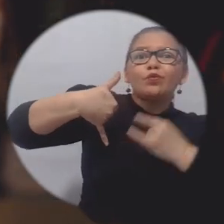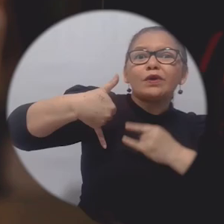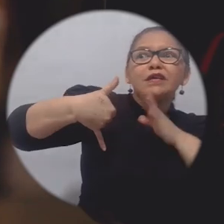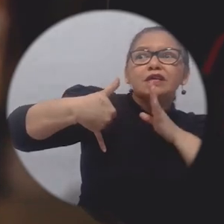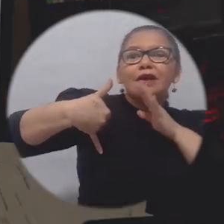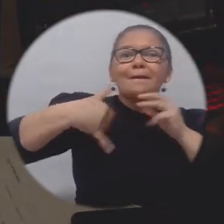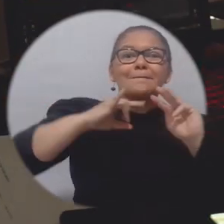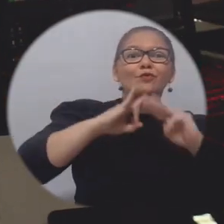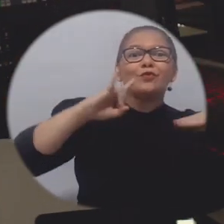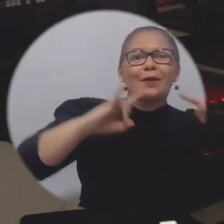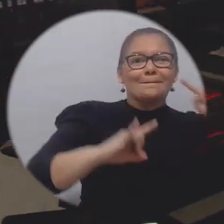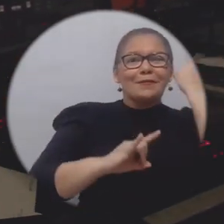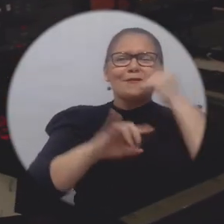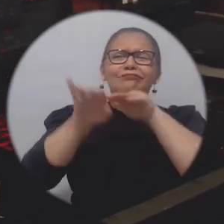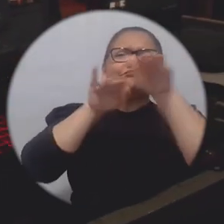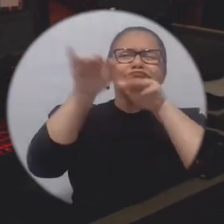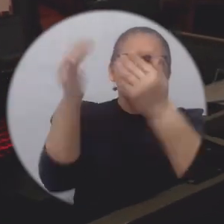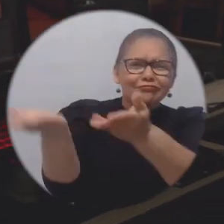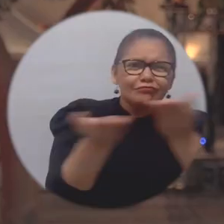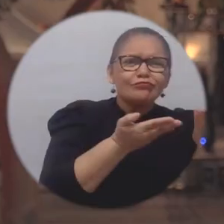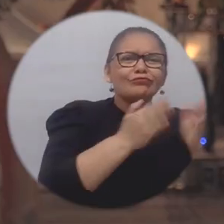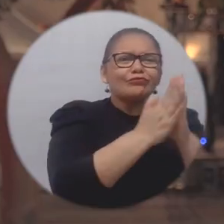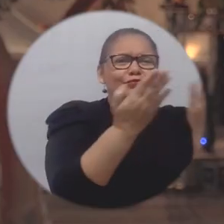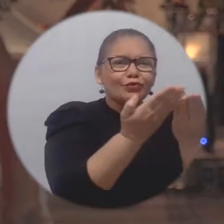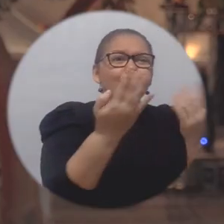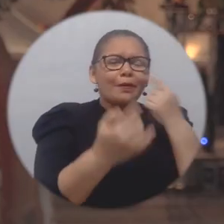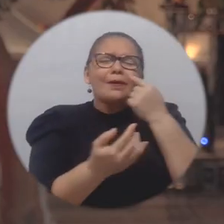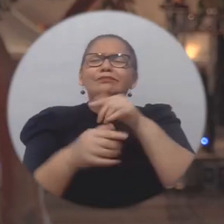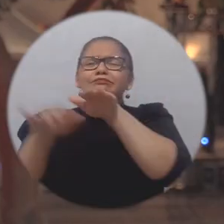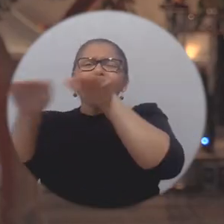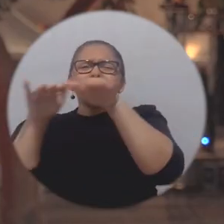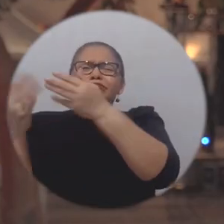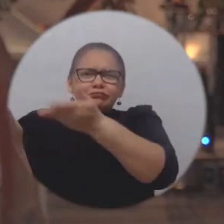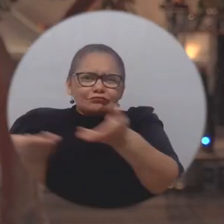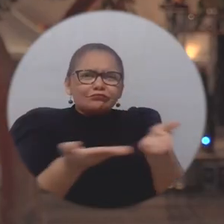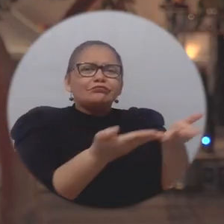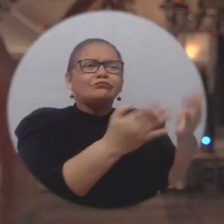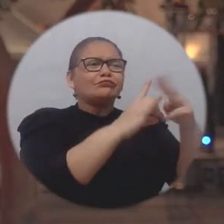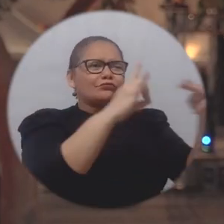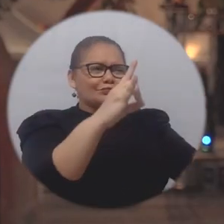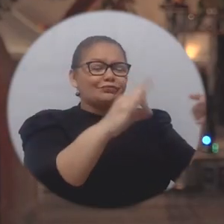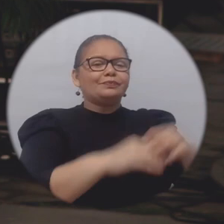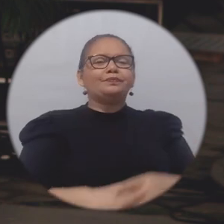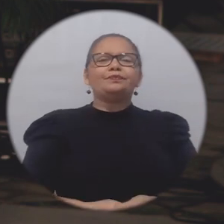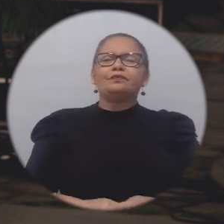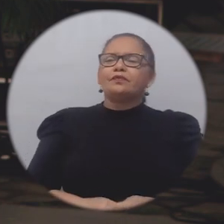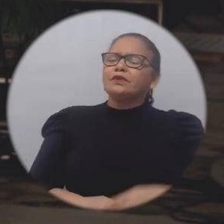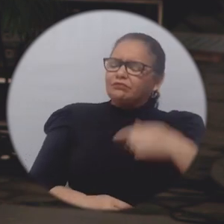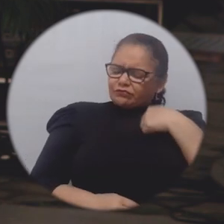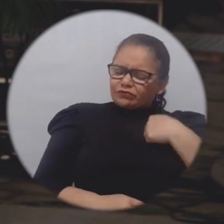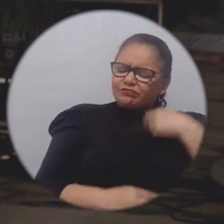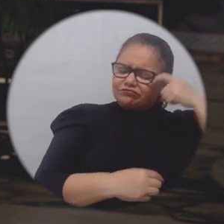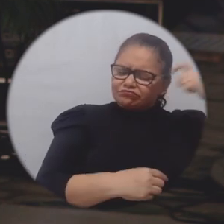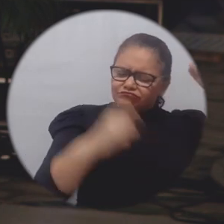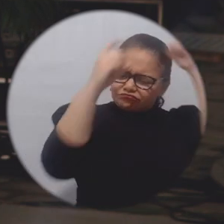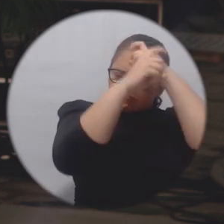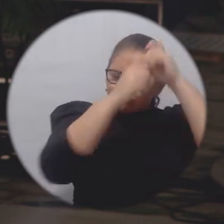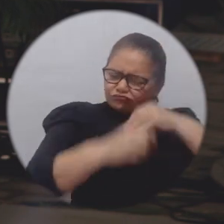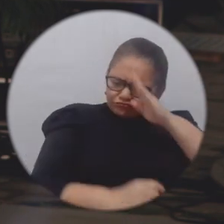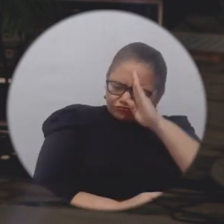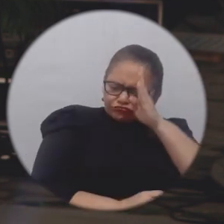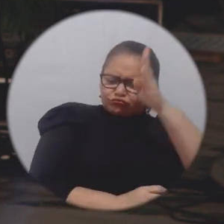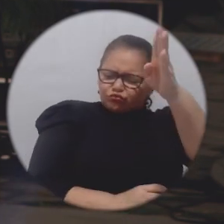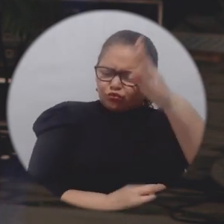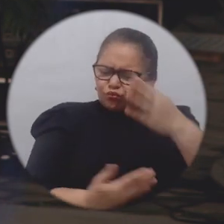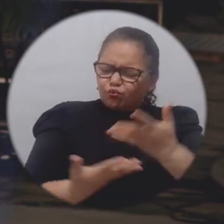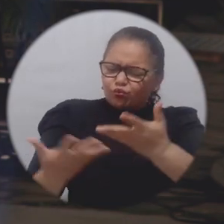universidad que dice, Reencontrémonos alrededor de los libros, vengan a la Universidad del Magdalena. Tenemos que encontrar nuestro camino, nuestro